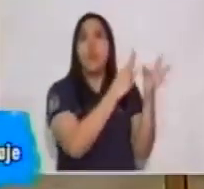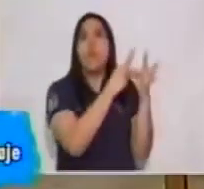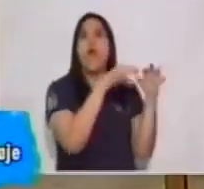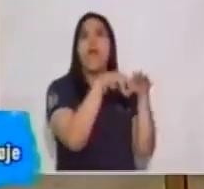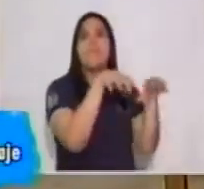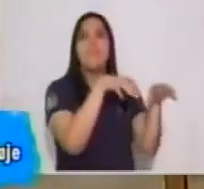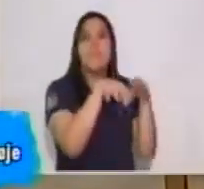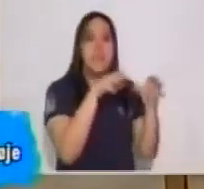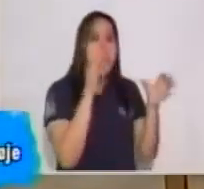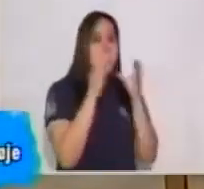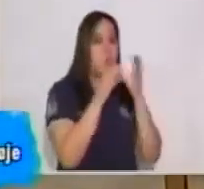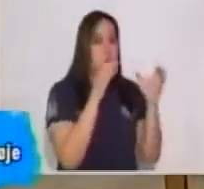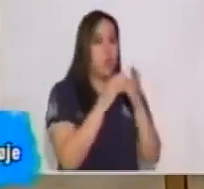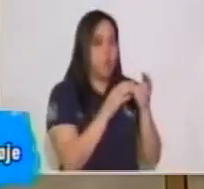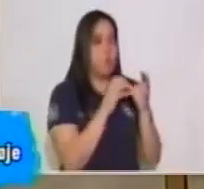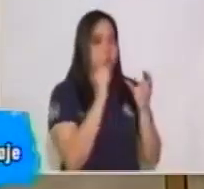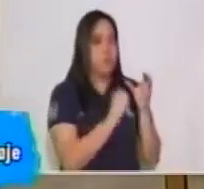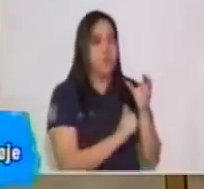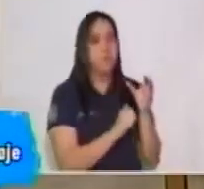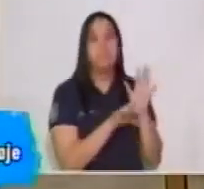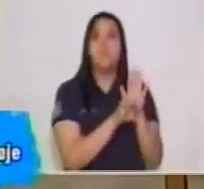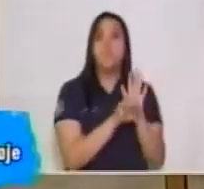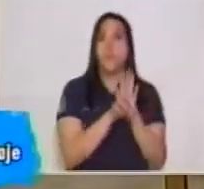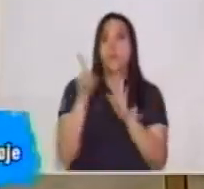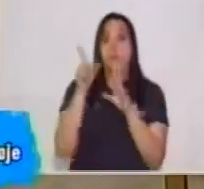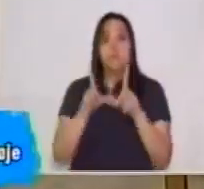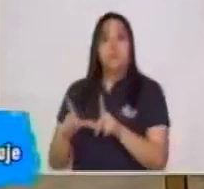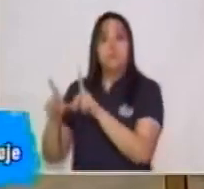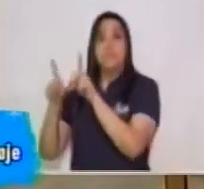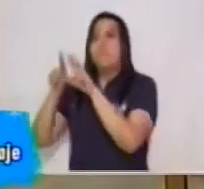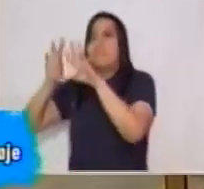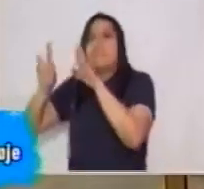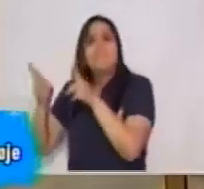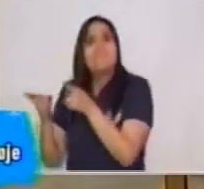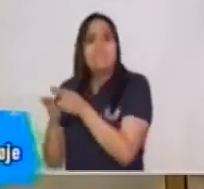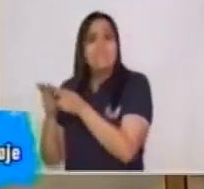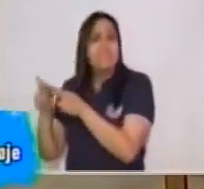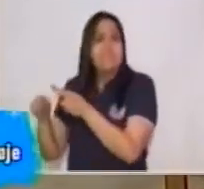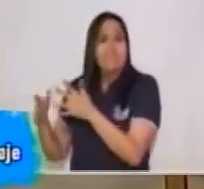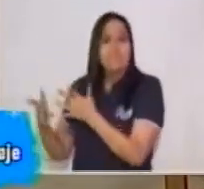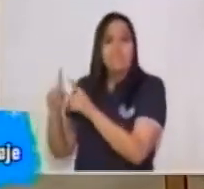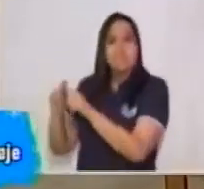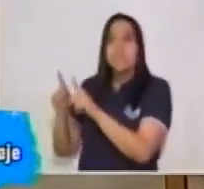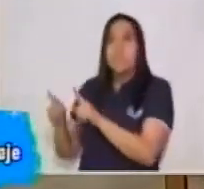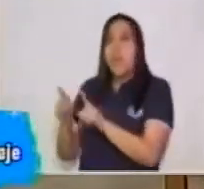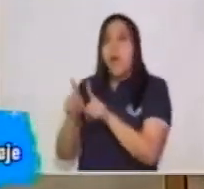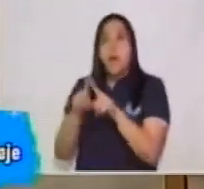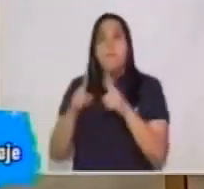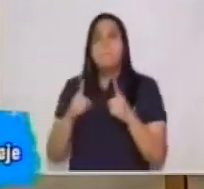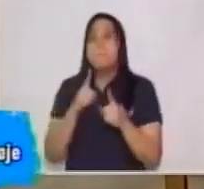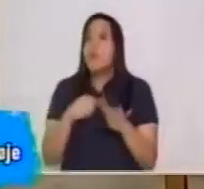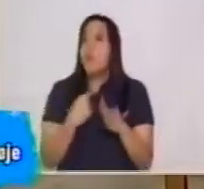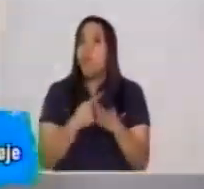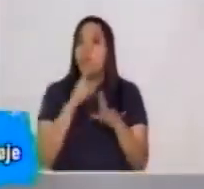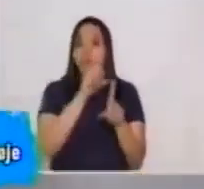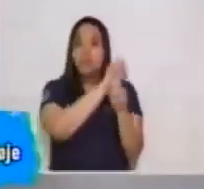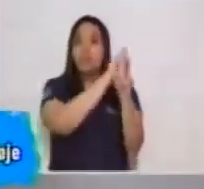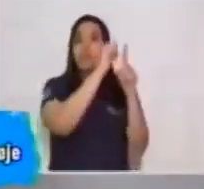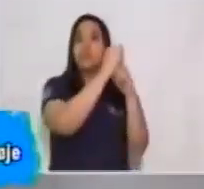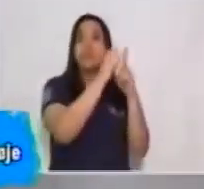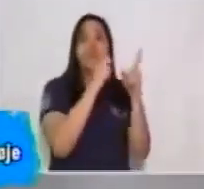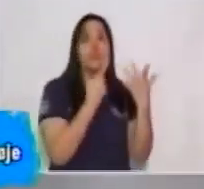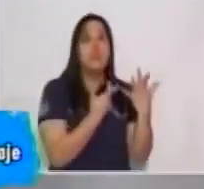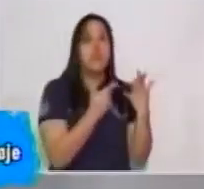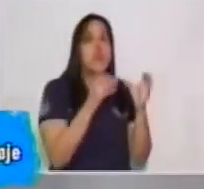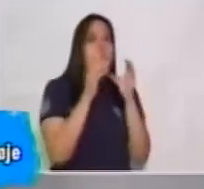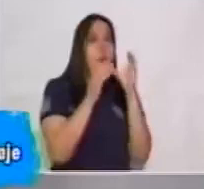pero este se queda demasiado inmóvil, es decir, no tiene mucha dinámica. Pero cuando hablamos de una situación comunicacional, ya le vamos dando